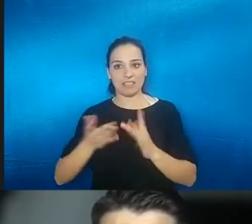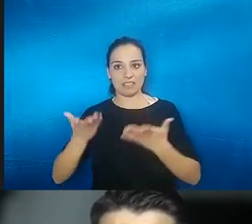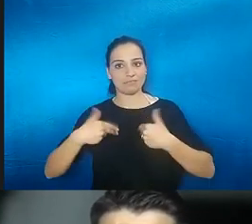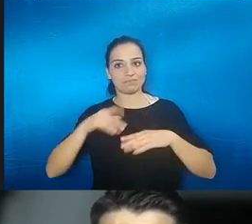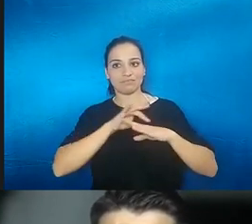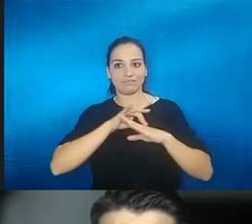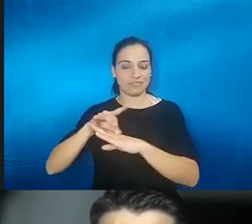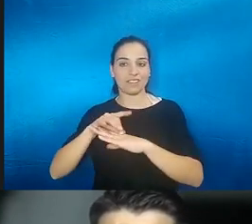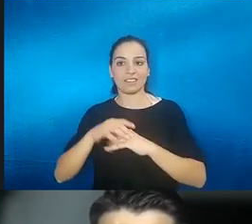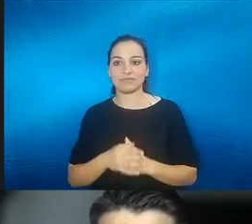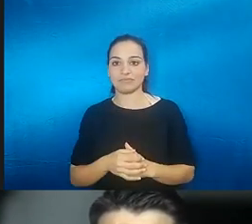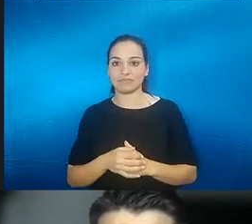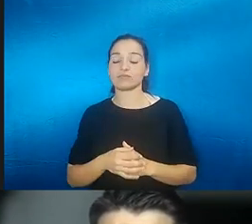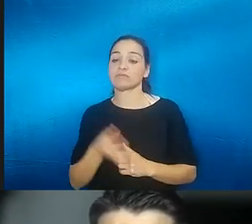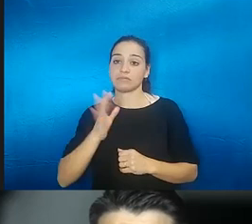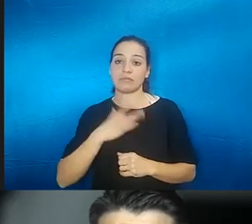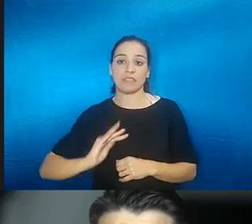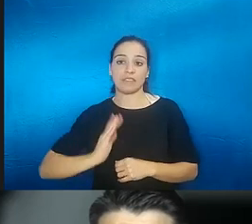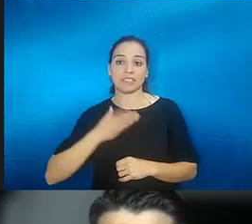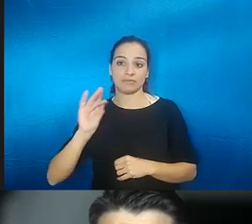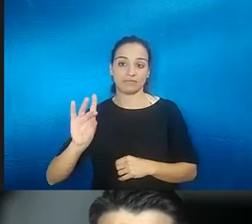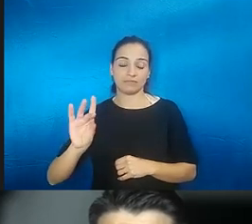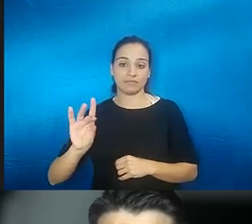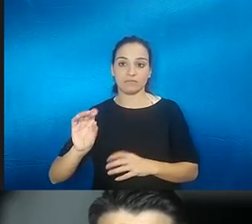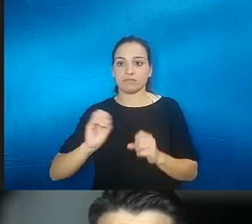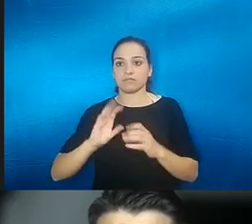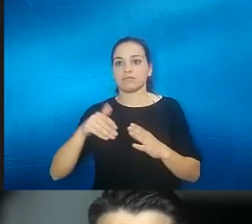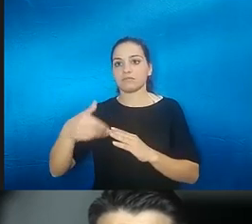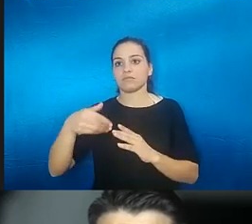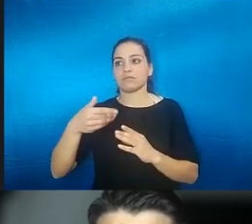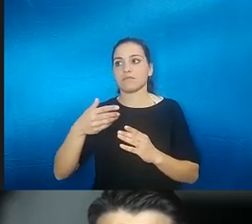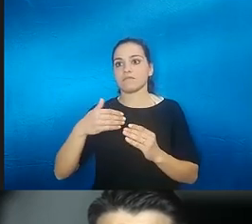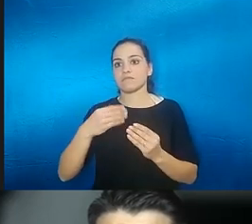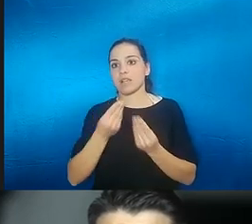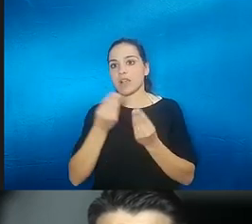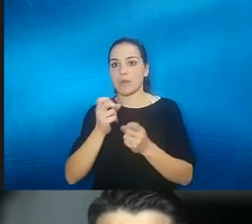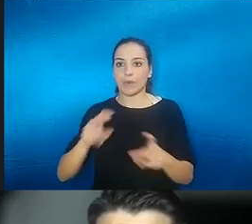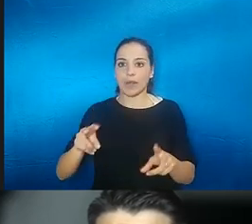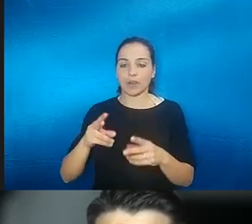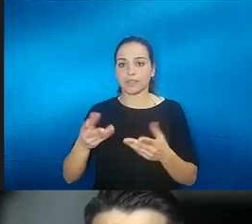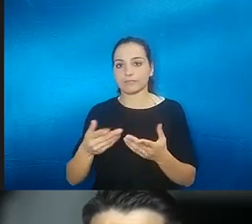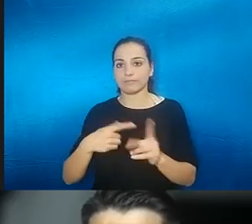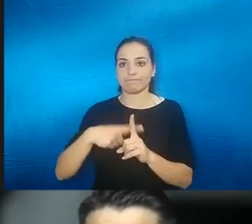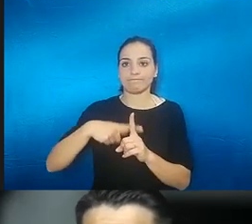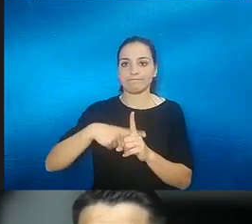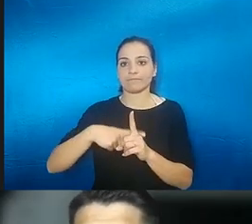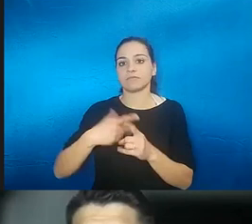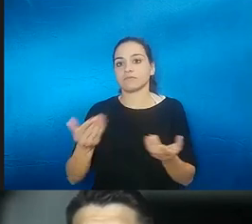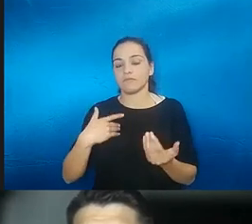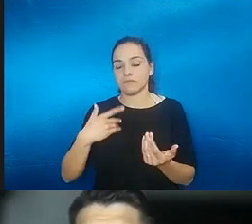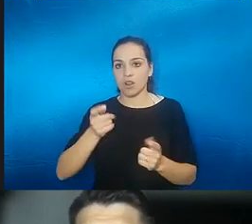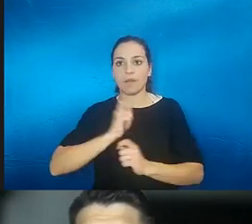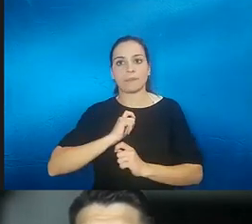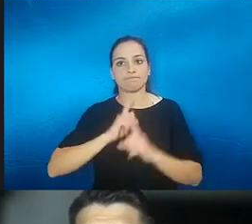sí puede puede afectar hombre ya no sea en mayor o menor medida pero pero sí que puede ser un hándicap y un